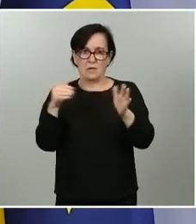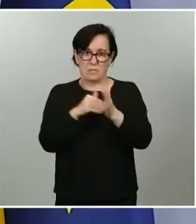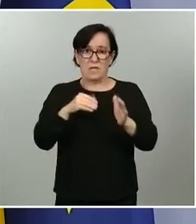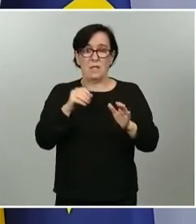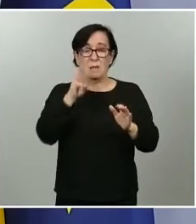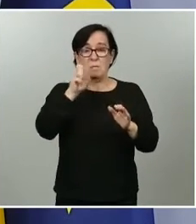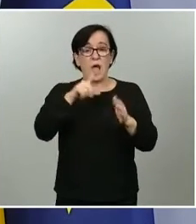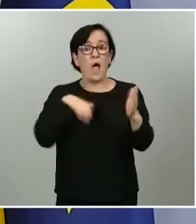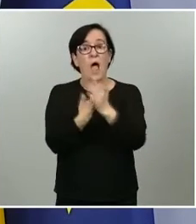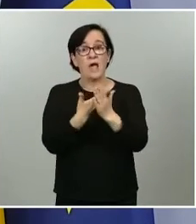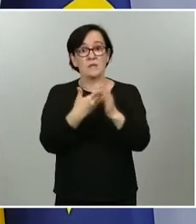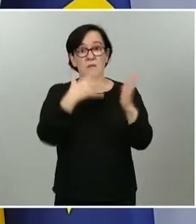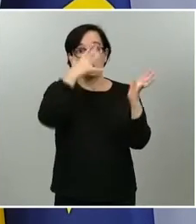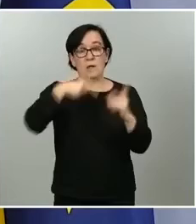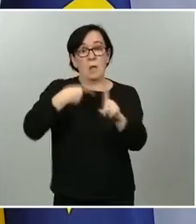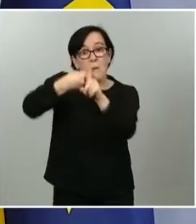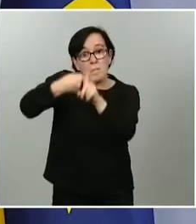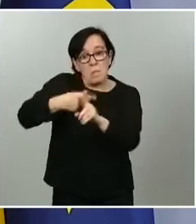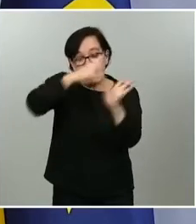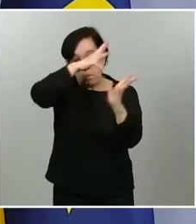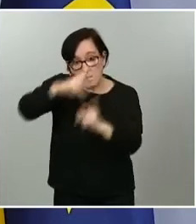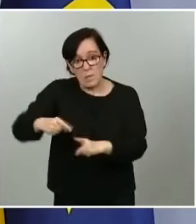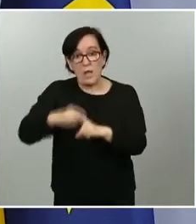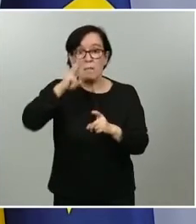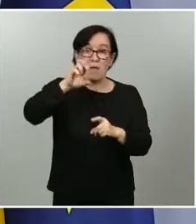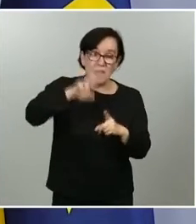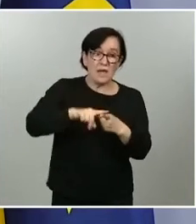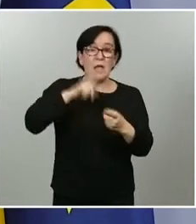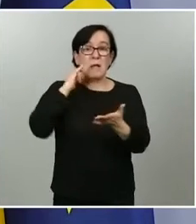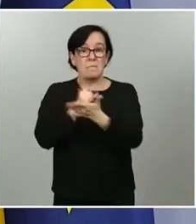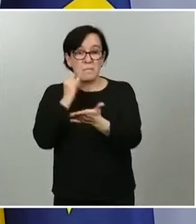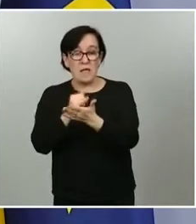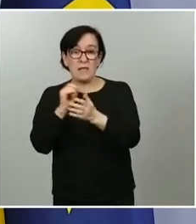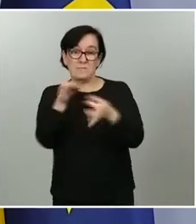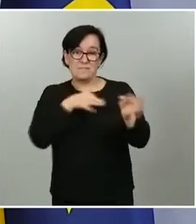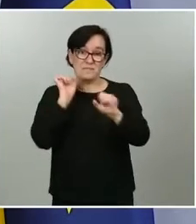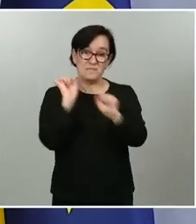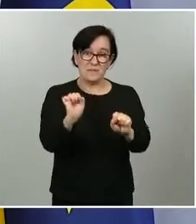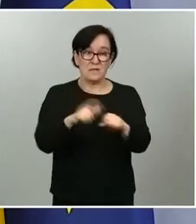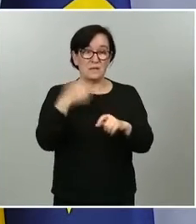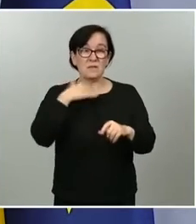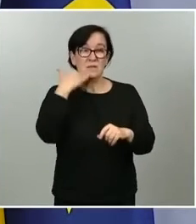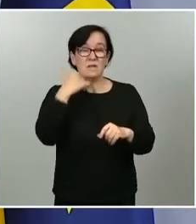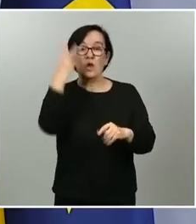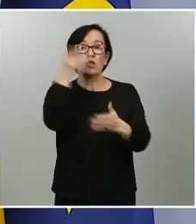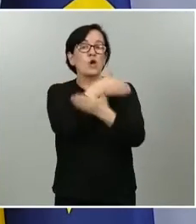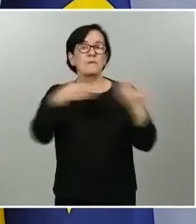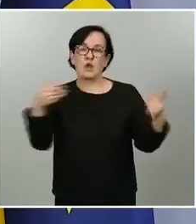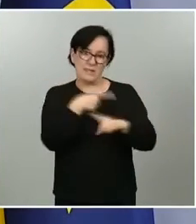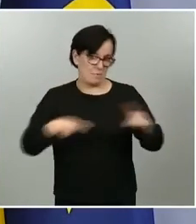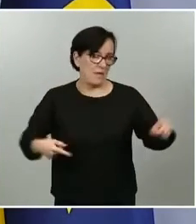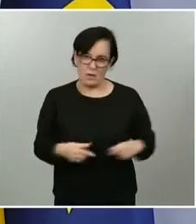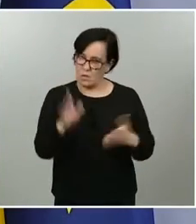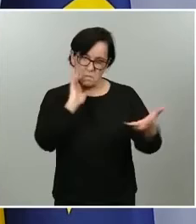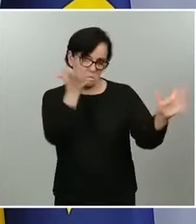sumar los diagnósticos PCR más los test de anticuerpos pues estamos ya en casi los 2.500.000 de